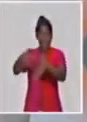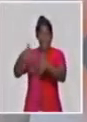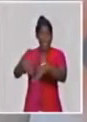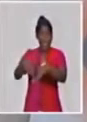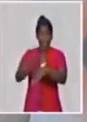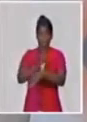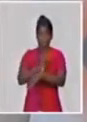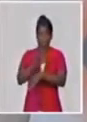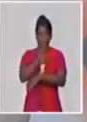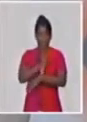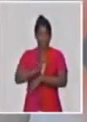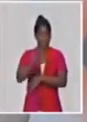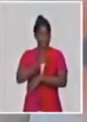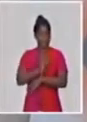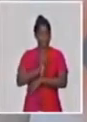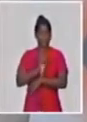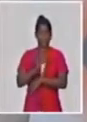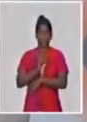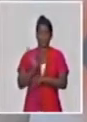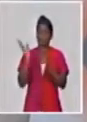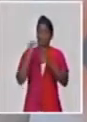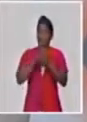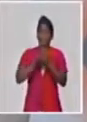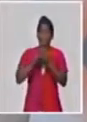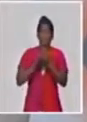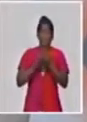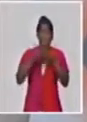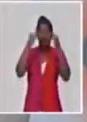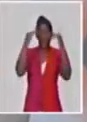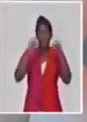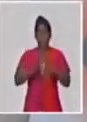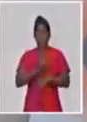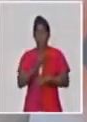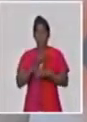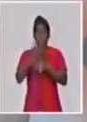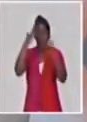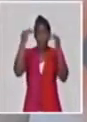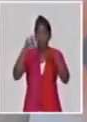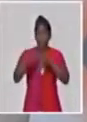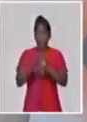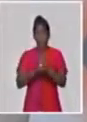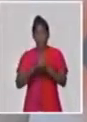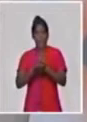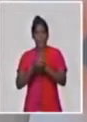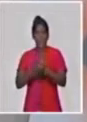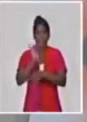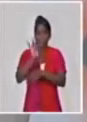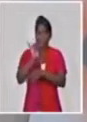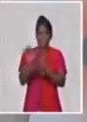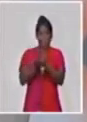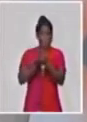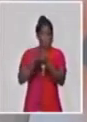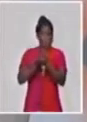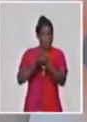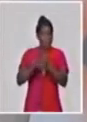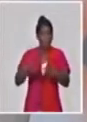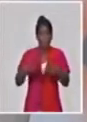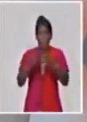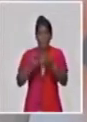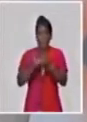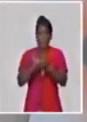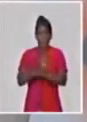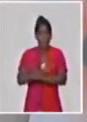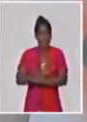áreas nuestras, ni para bodas, ni quince, ni cumpleaños porque no estamos todavía en esta etapa abriendo este tipo de actividad.